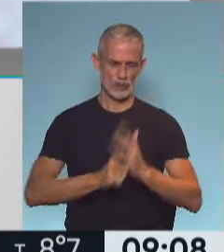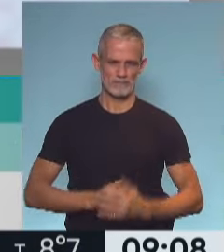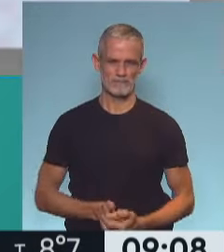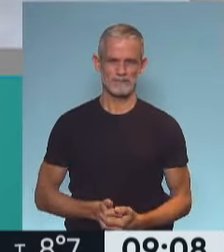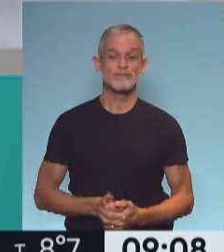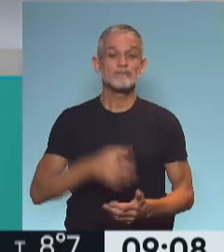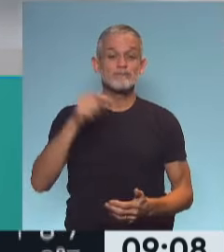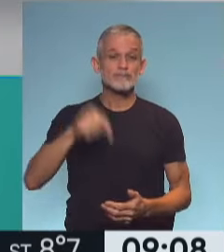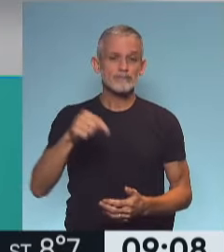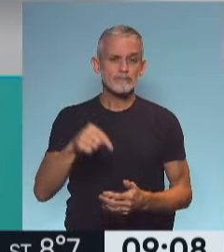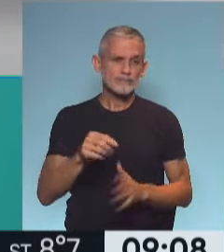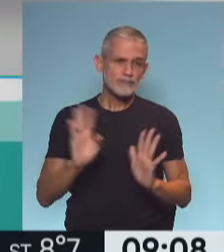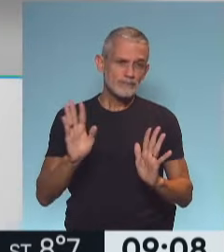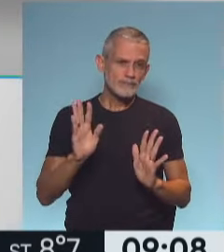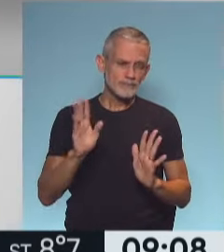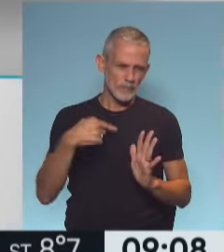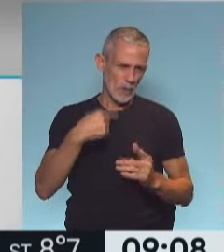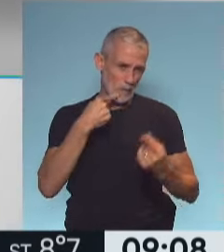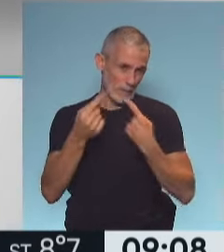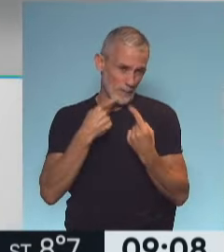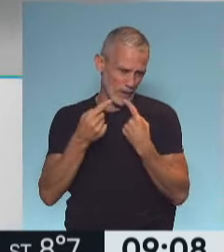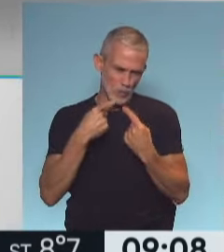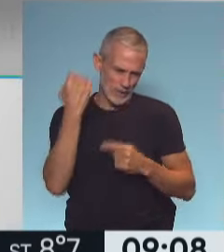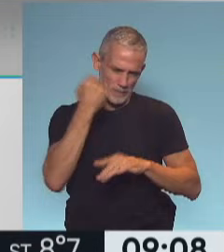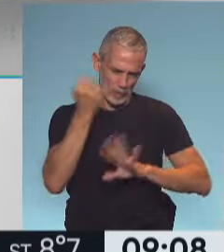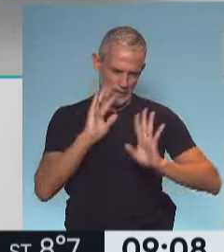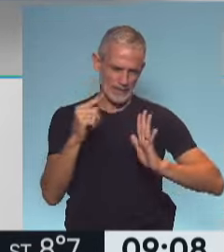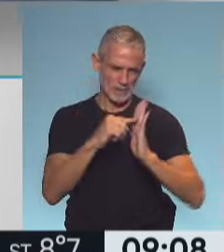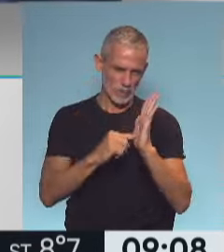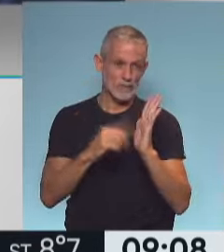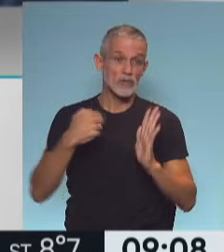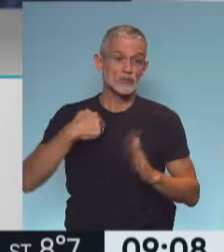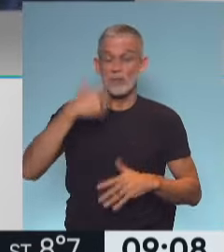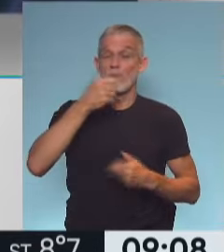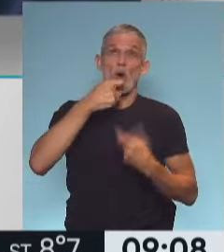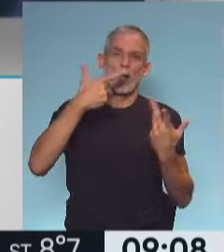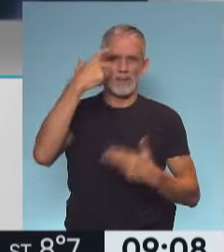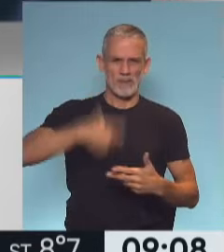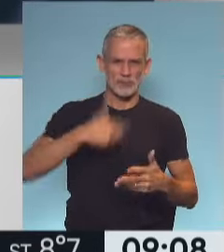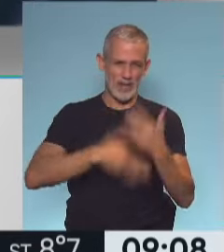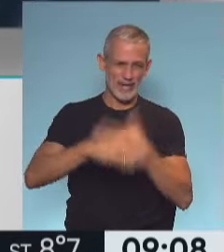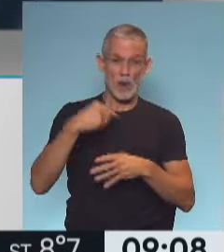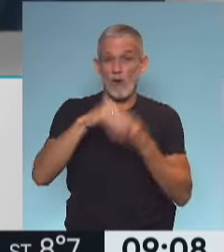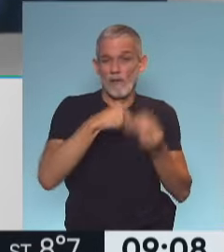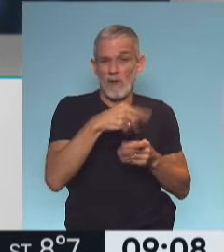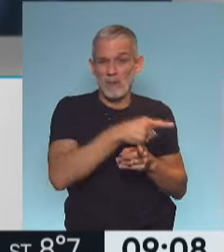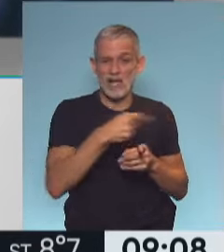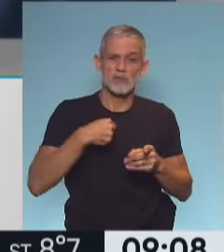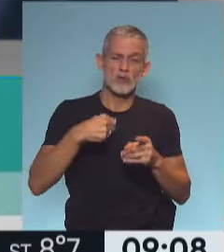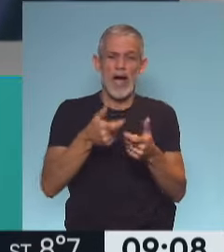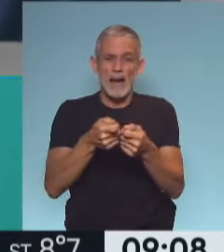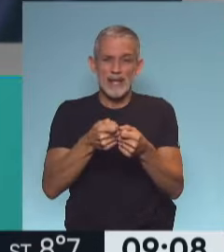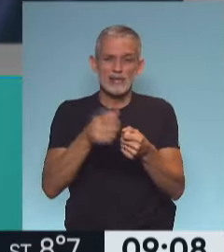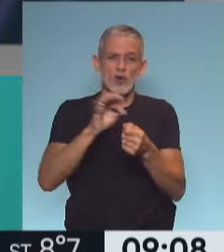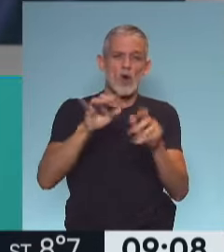Bueno, ahora yo voy a hacerte las preguntas esenciales y básicas. Yo soy una persona con discapacidad o tengo un familiar. Ingreso a la aplicación